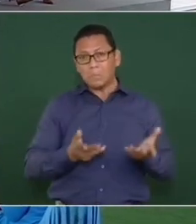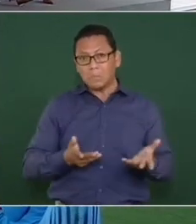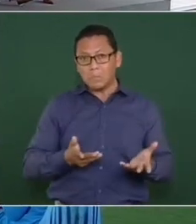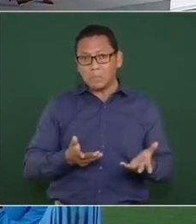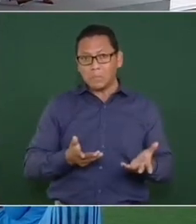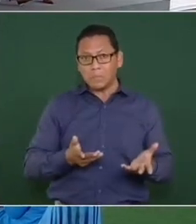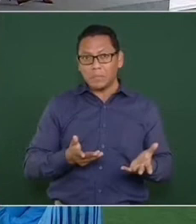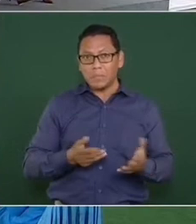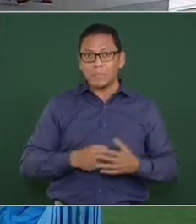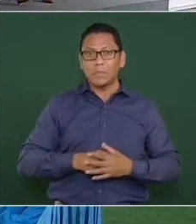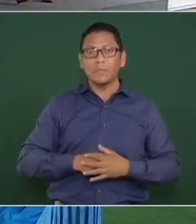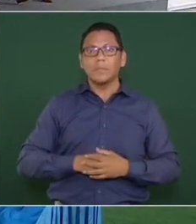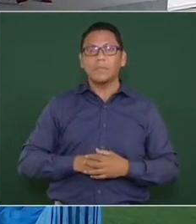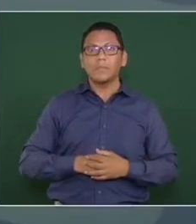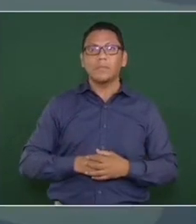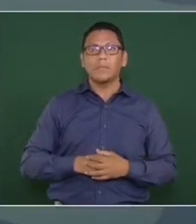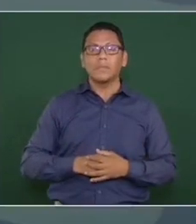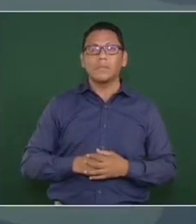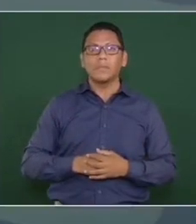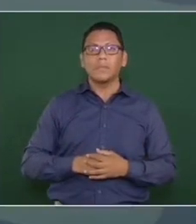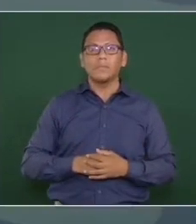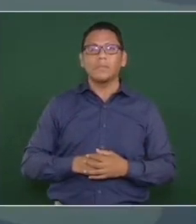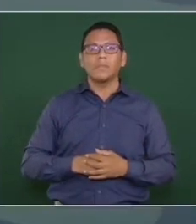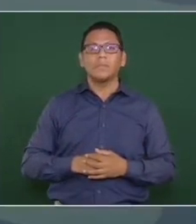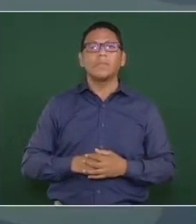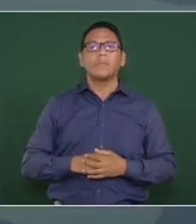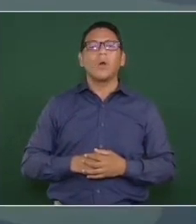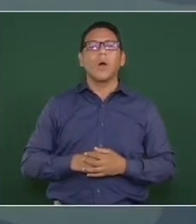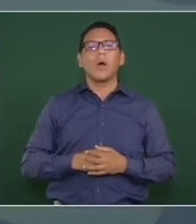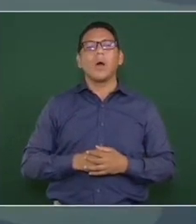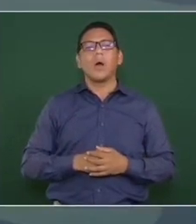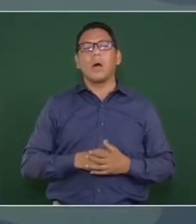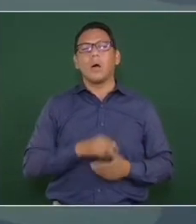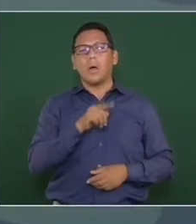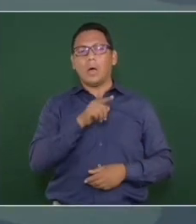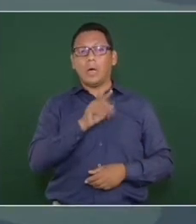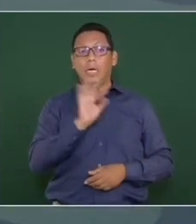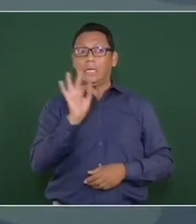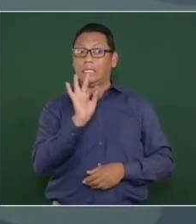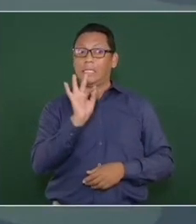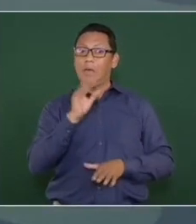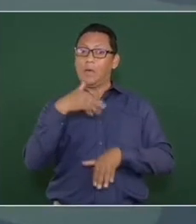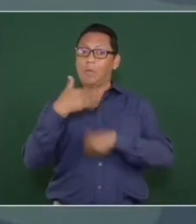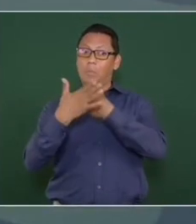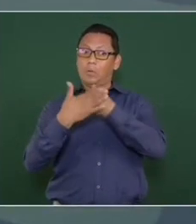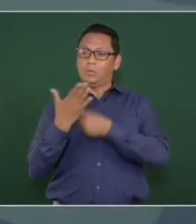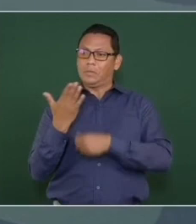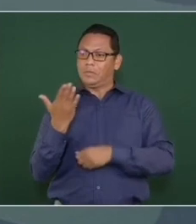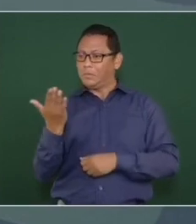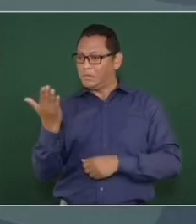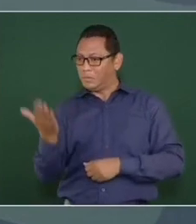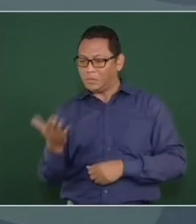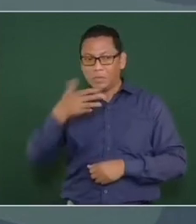te gustaría que fuese el candidato,